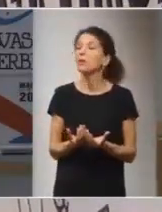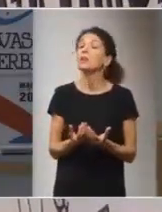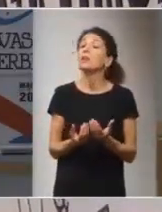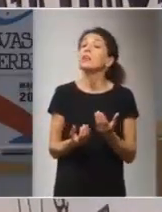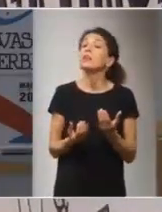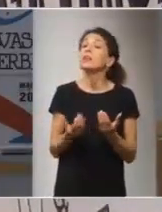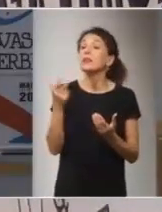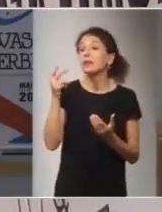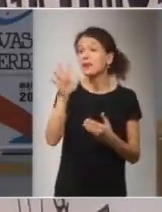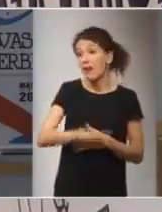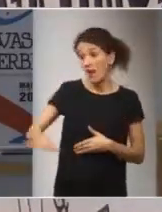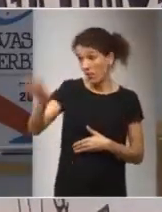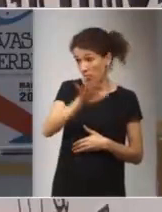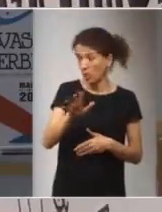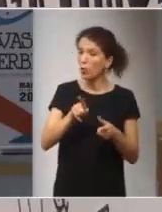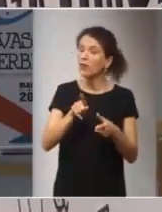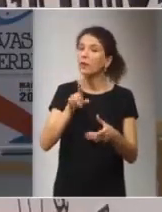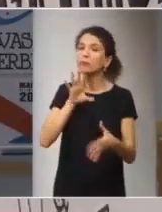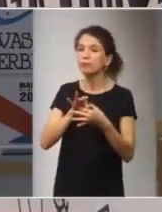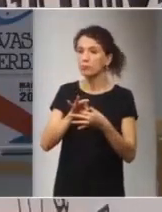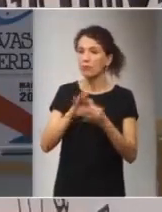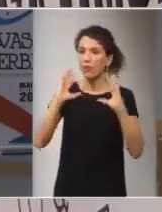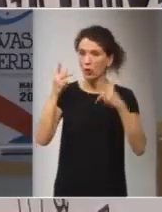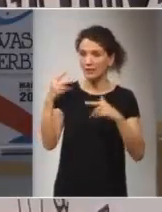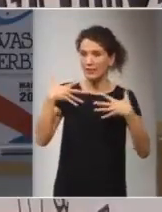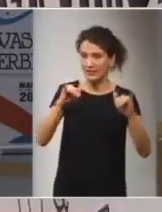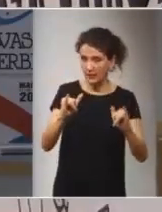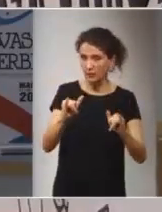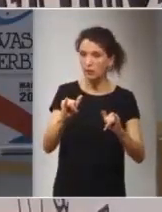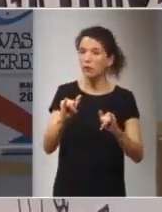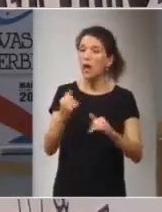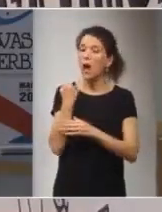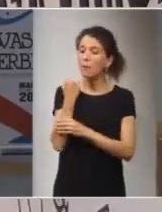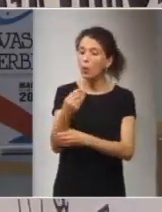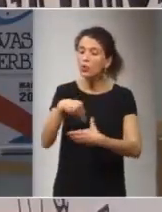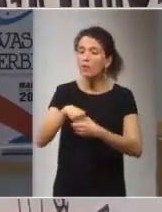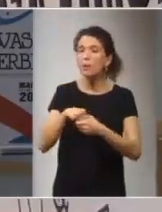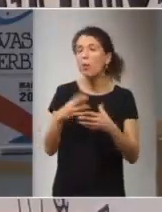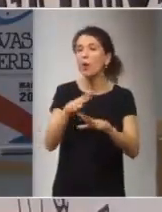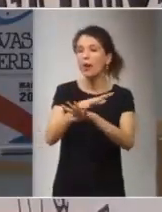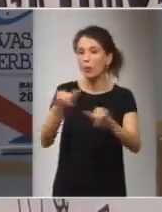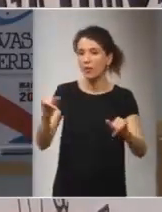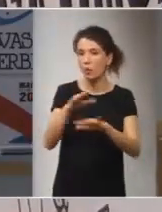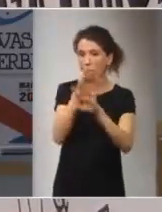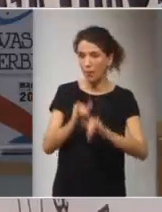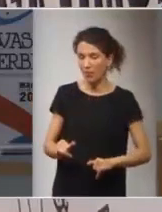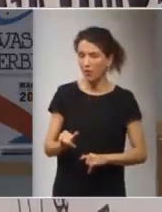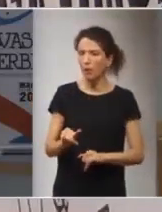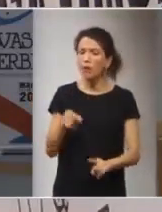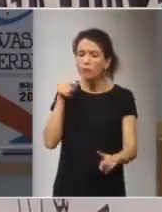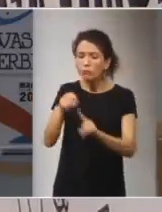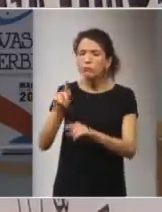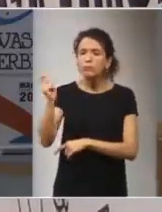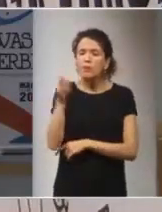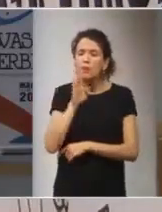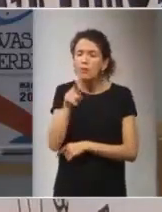Nación a la altura del ser humano no violenta que se apoye en la reconciliación etc. ¿y cómo llegamos ahí?